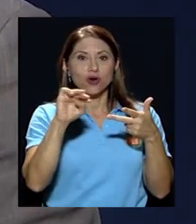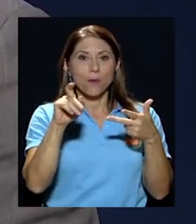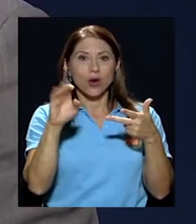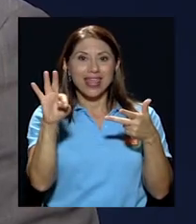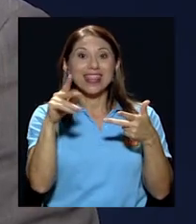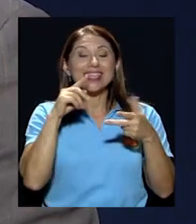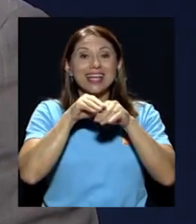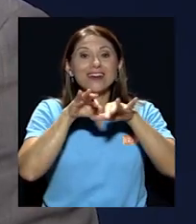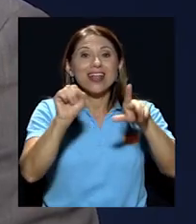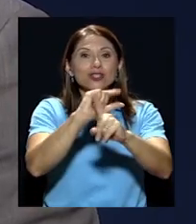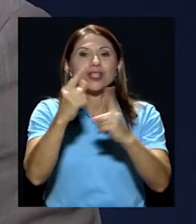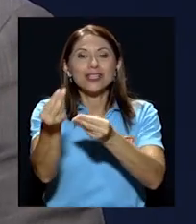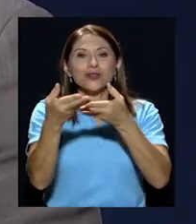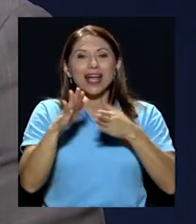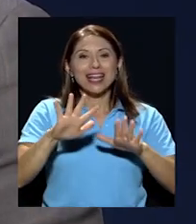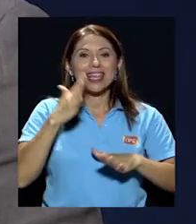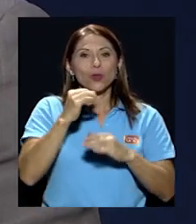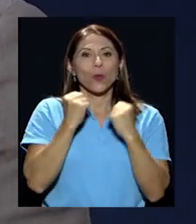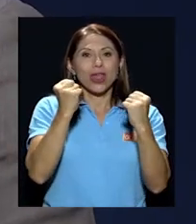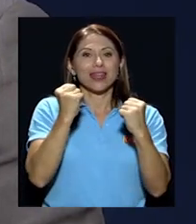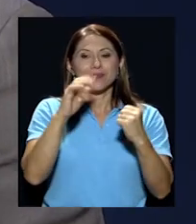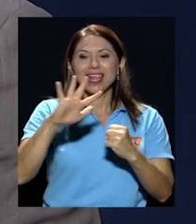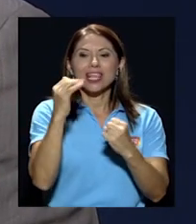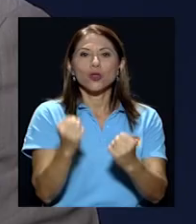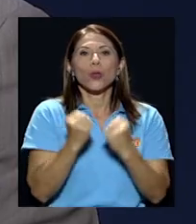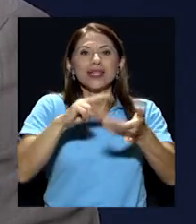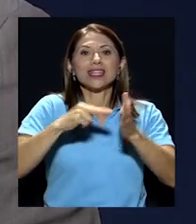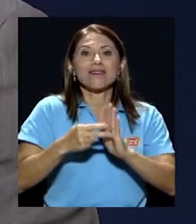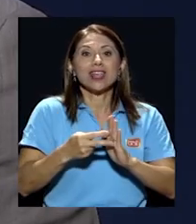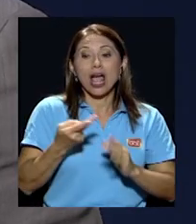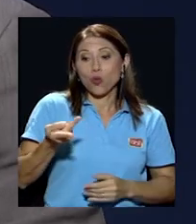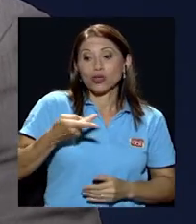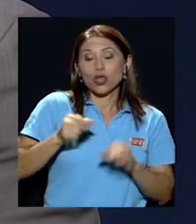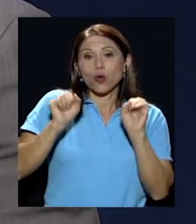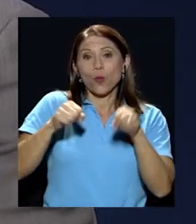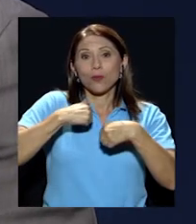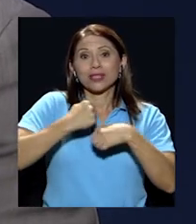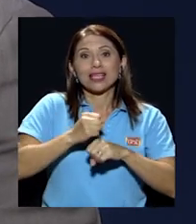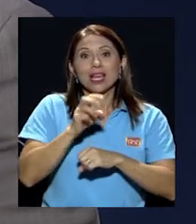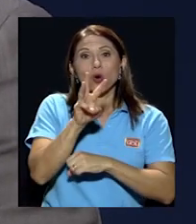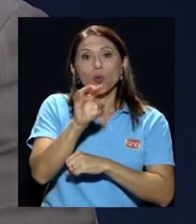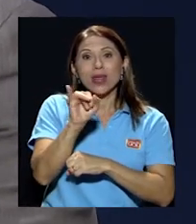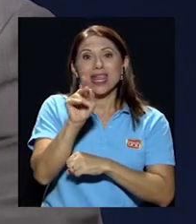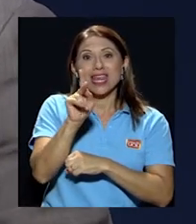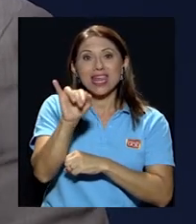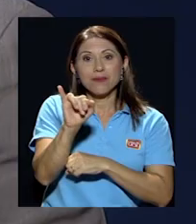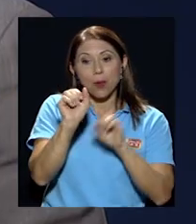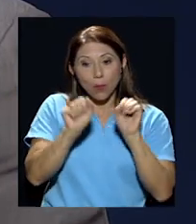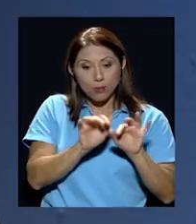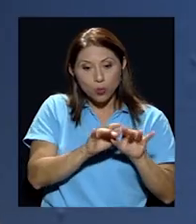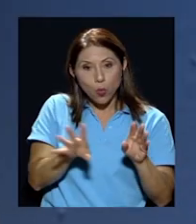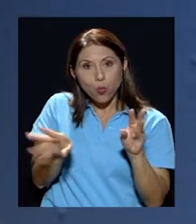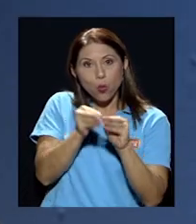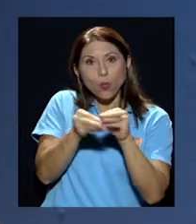y ese quinto poder está íntimamente ligado en que ustedes y yo podemos hacer wiki o sea completar un concepto para que llegue a ser máximo